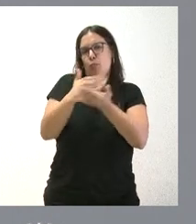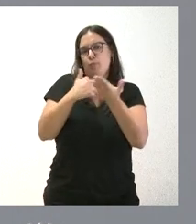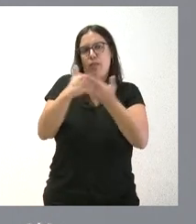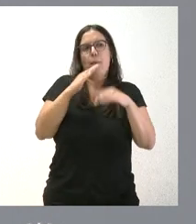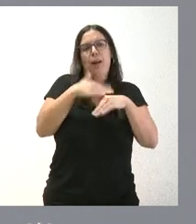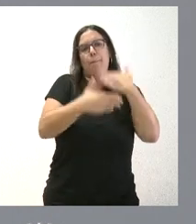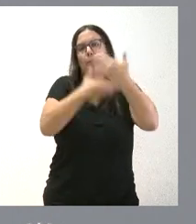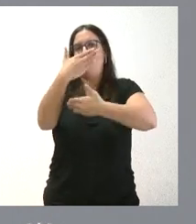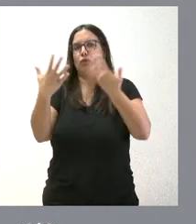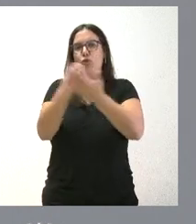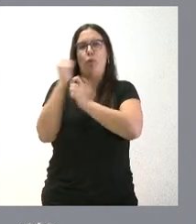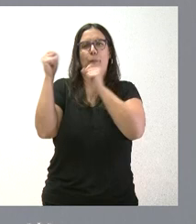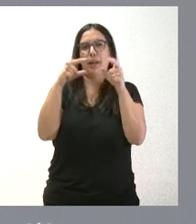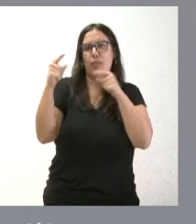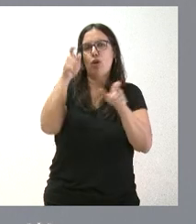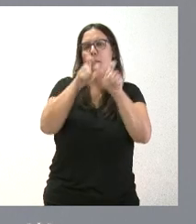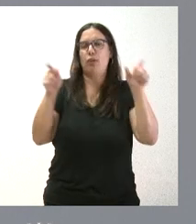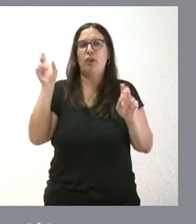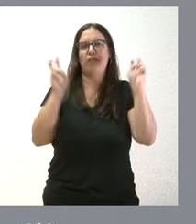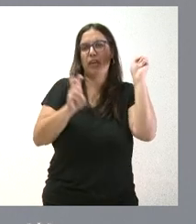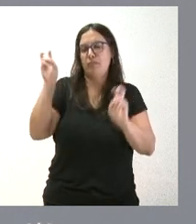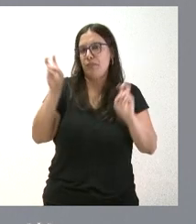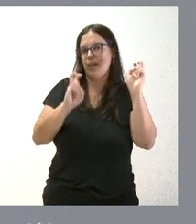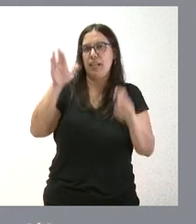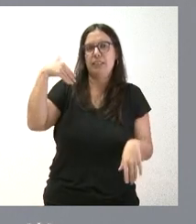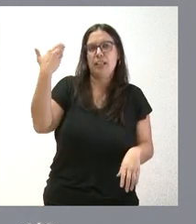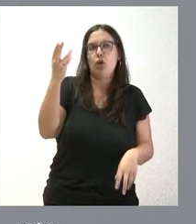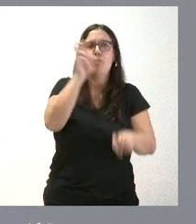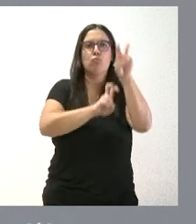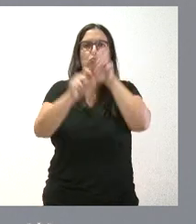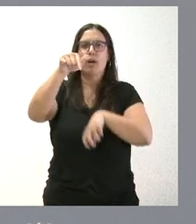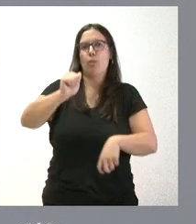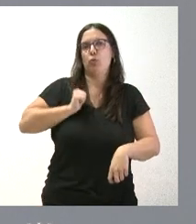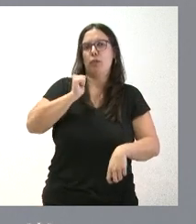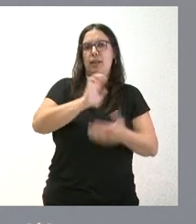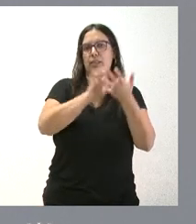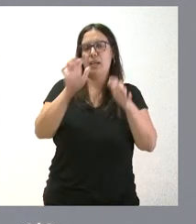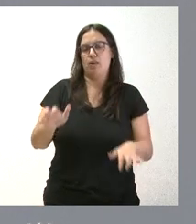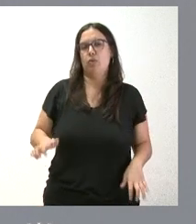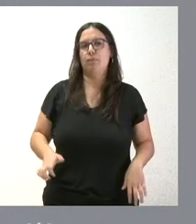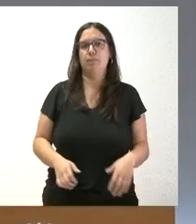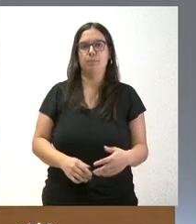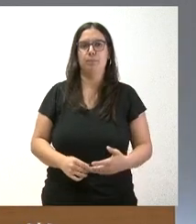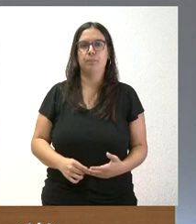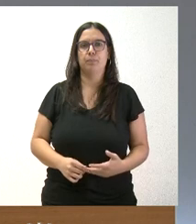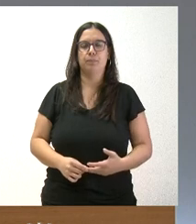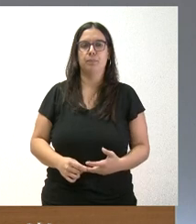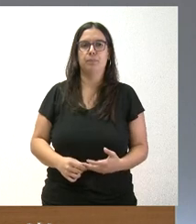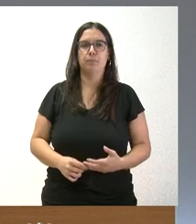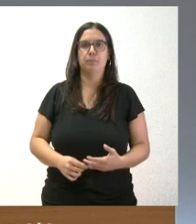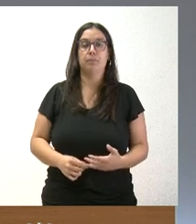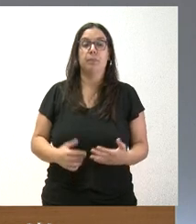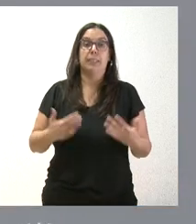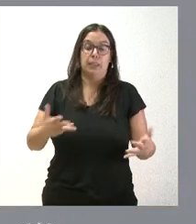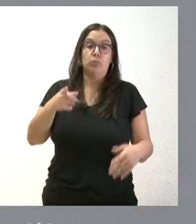el proceso de inmigración y de personas que vienen del exterior buscando oportunidades en Castilla y León las que no encuentran fuera. De